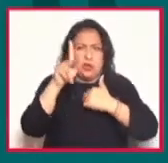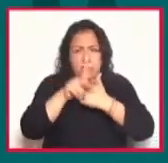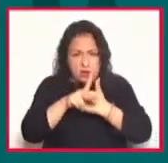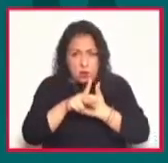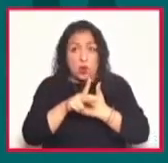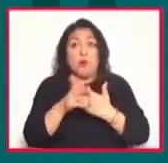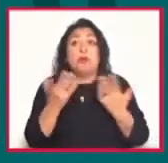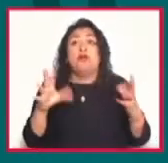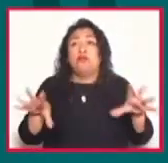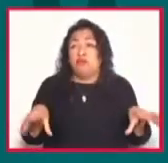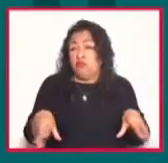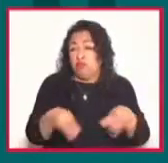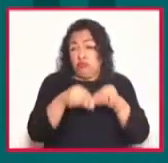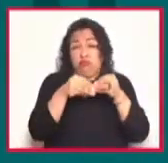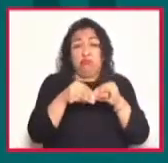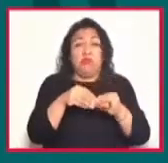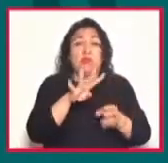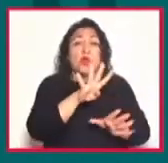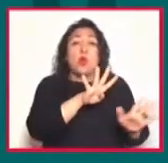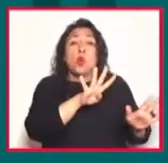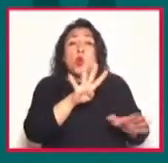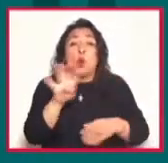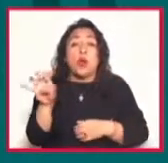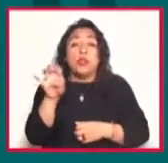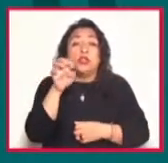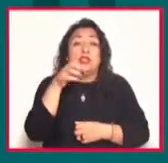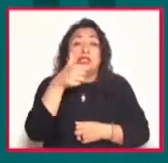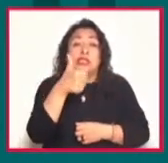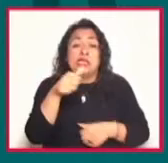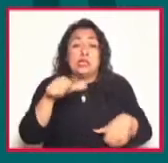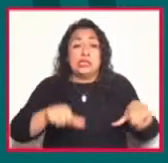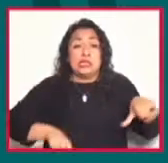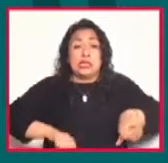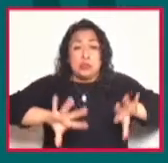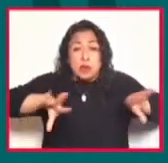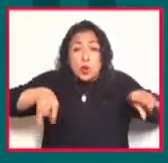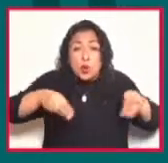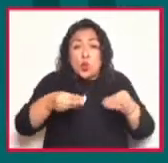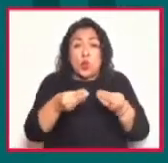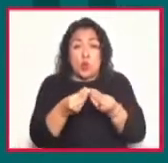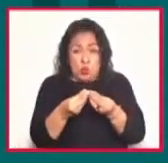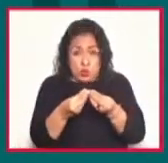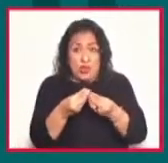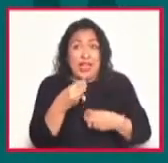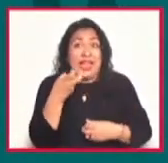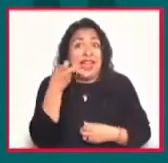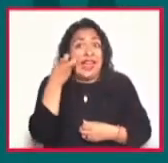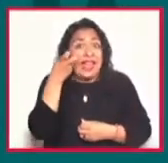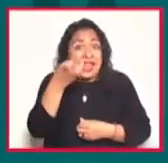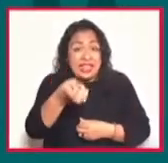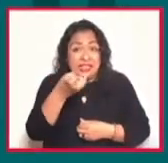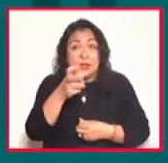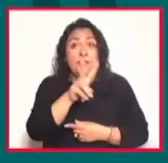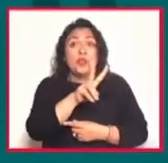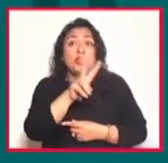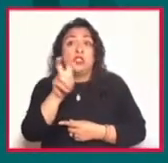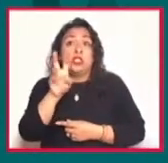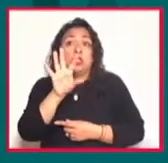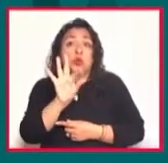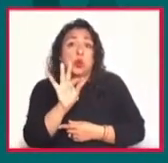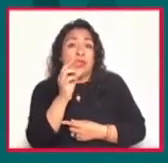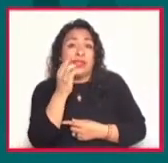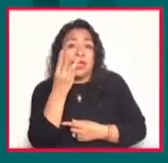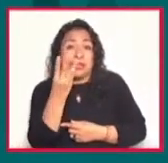Sumaron cuatrocientas seis actividades, de las cuales doscientas cuarenta y tres